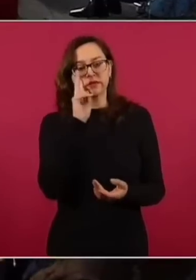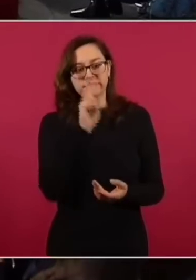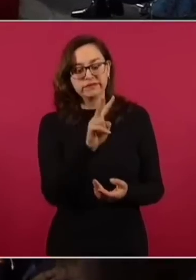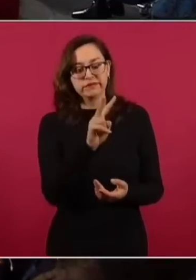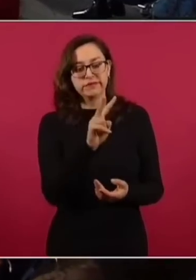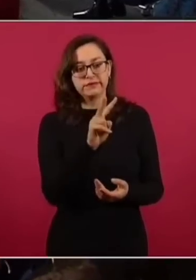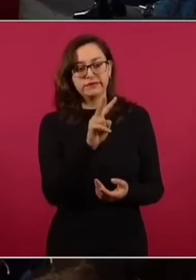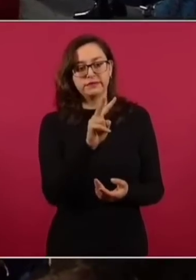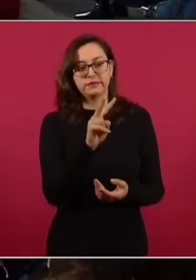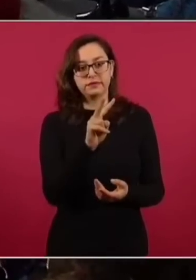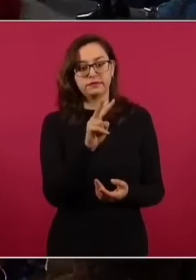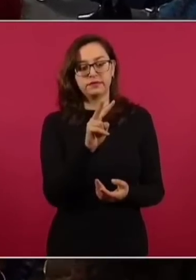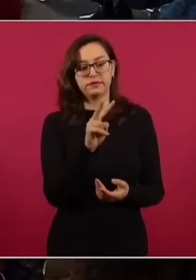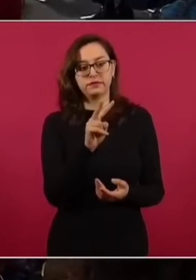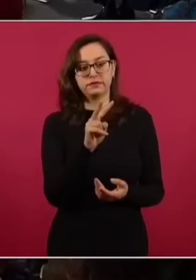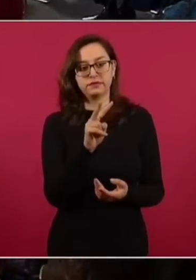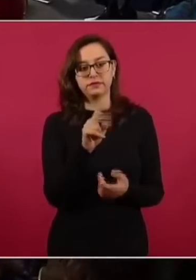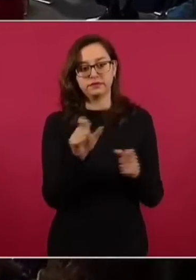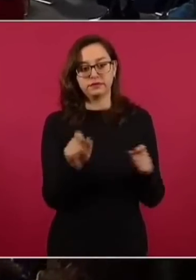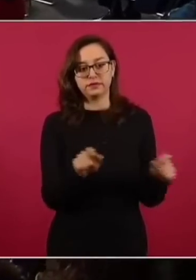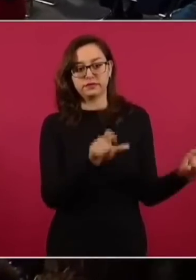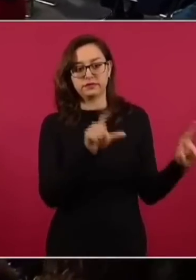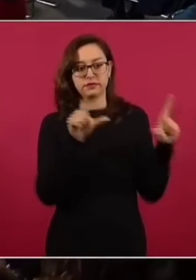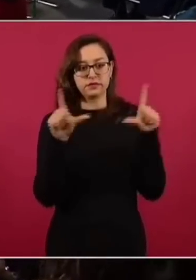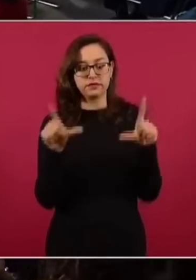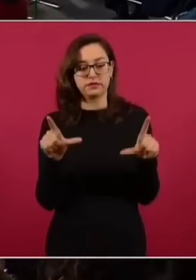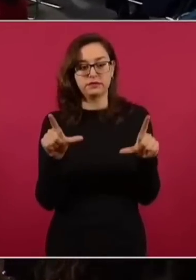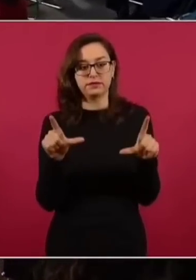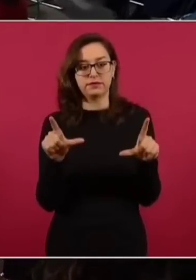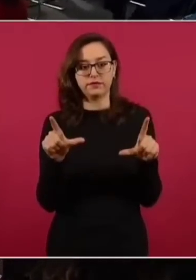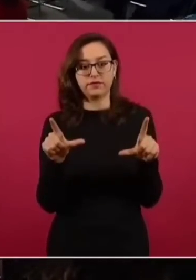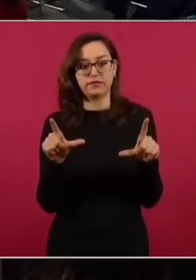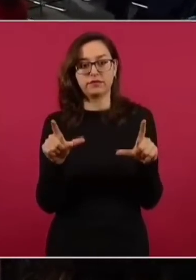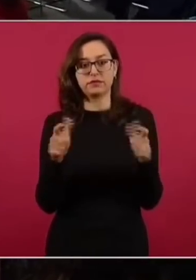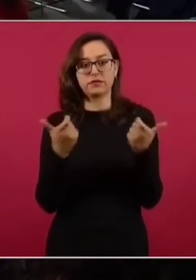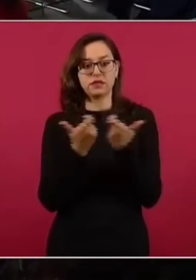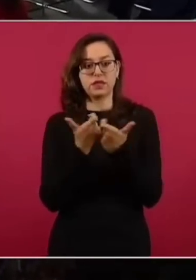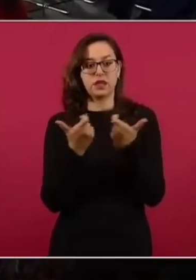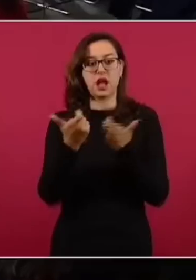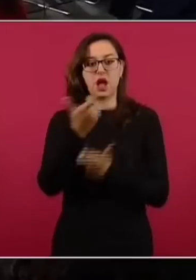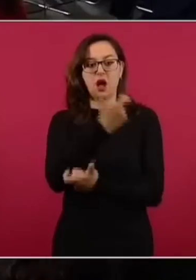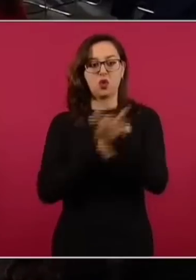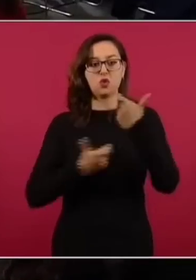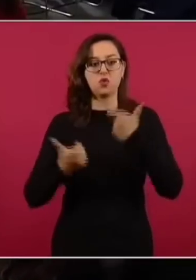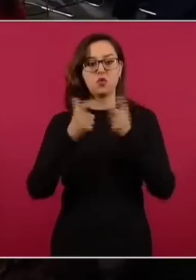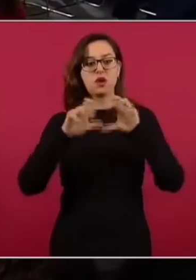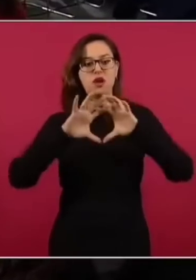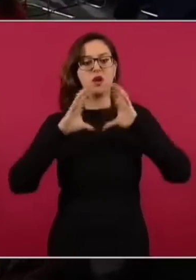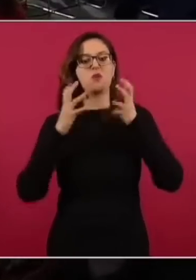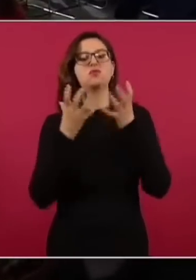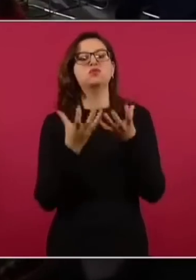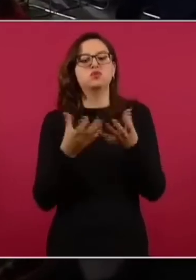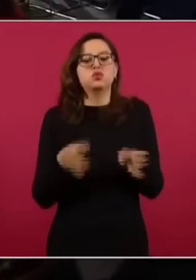esferas de influencia económica comercial en el mundo